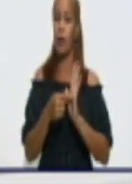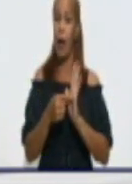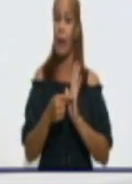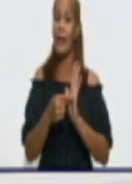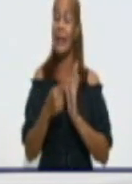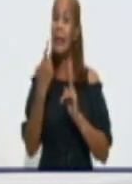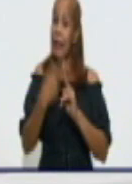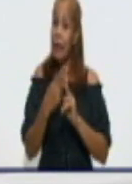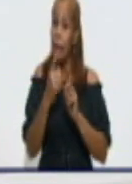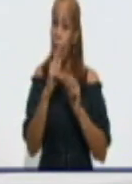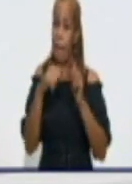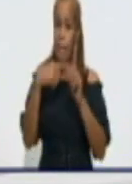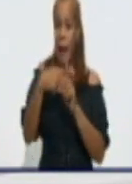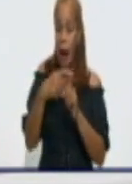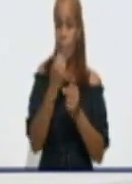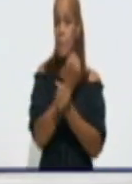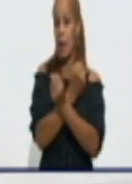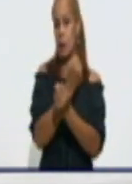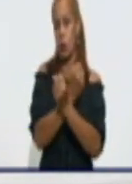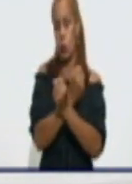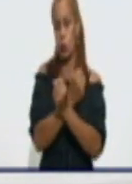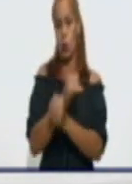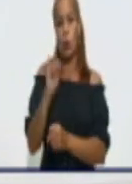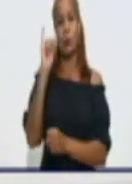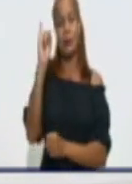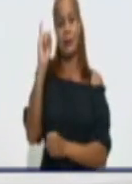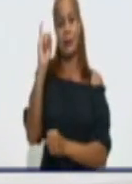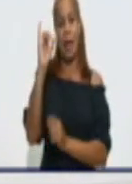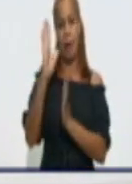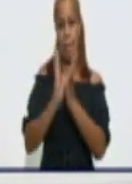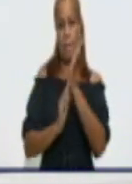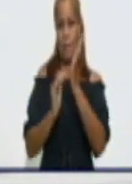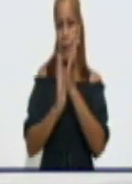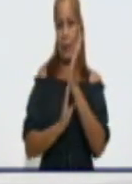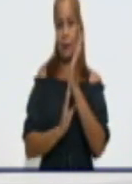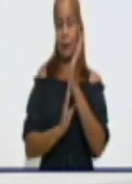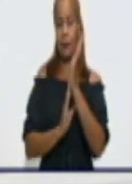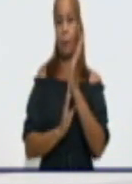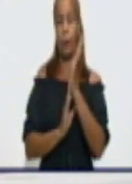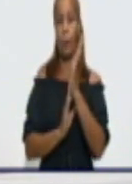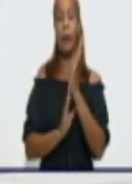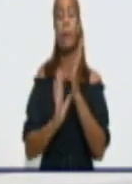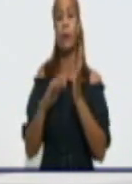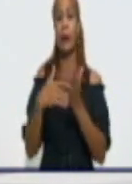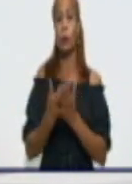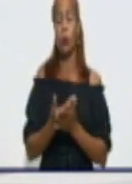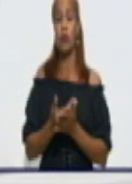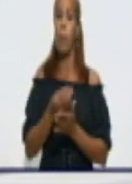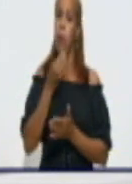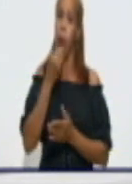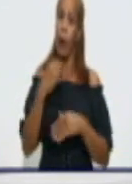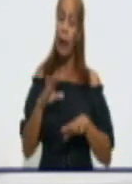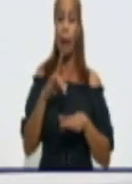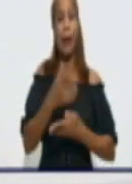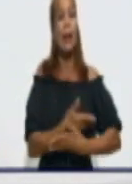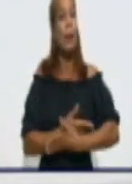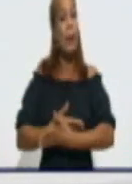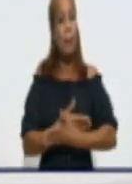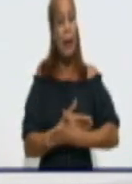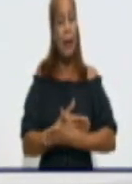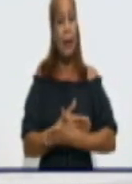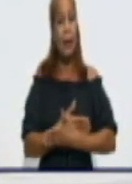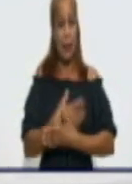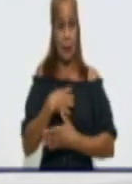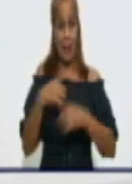meses, pudiera, con el nasobuco puesto, estar presentando cualquier signo y